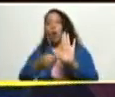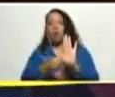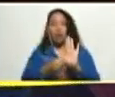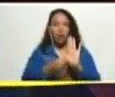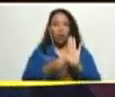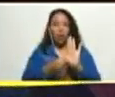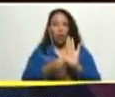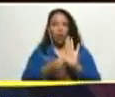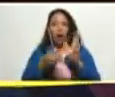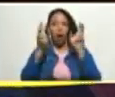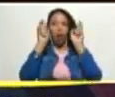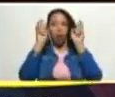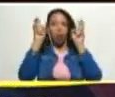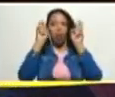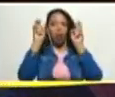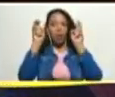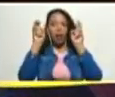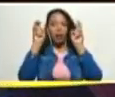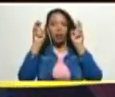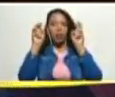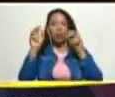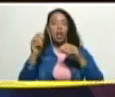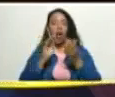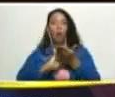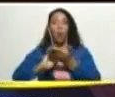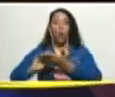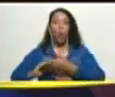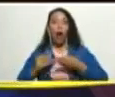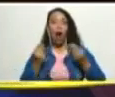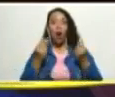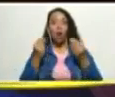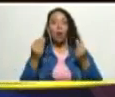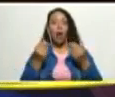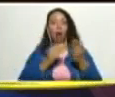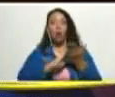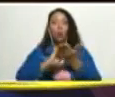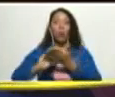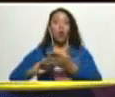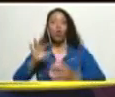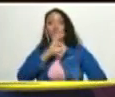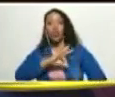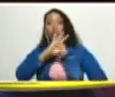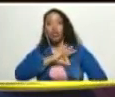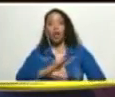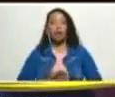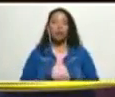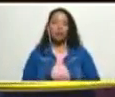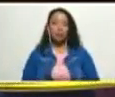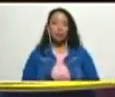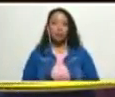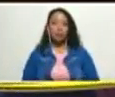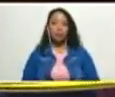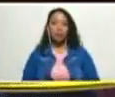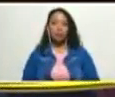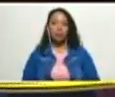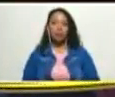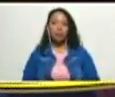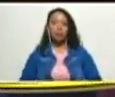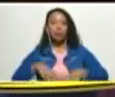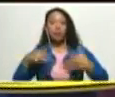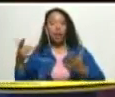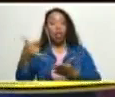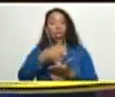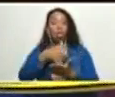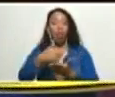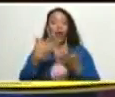panorama de la recuperación económica de la recuperación social de las debilidades que aún